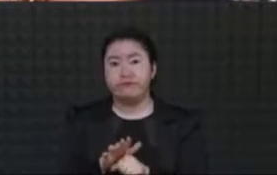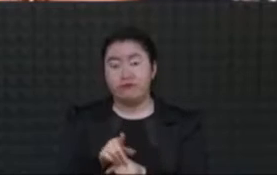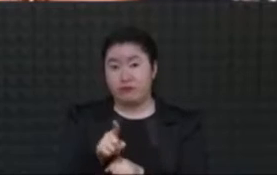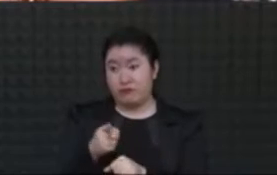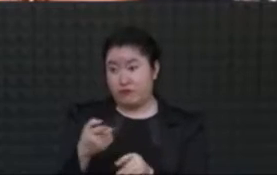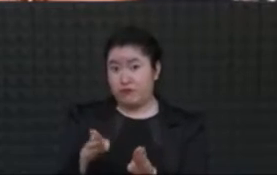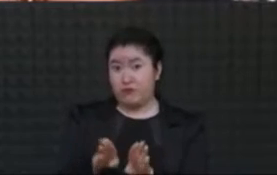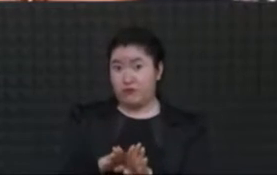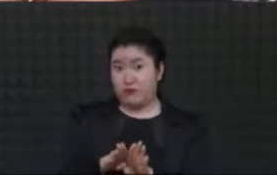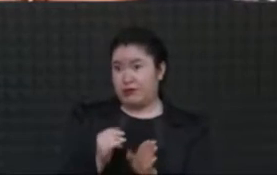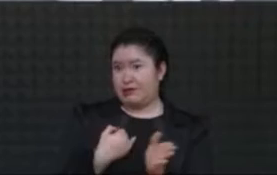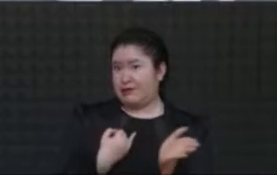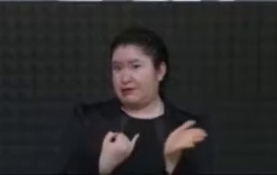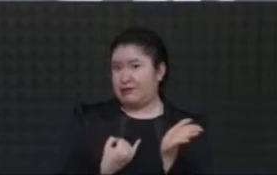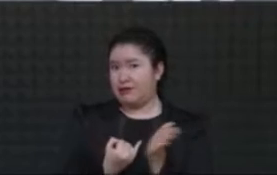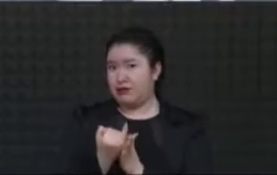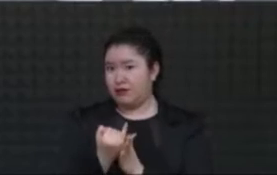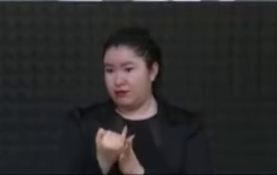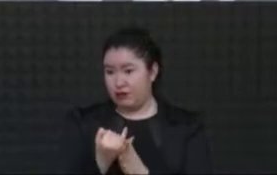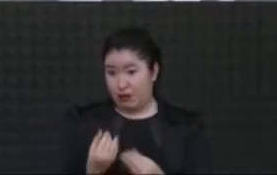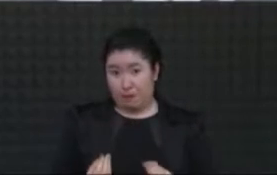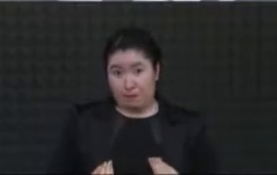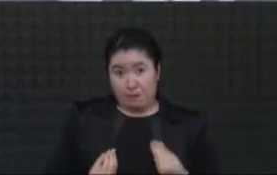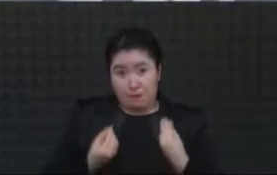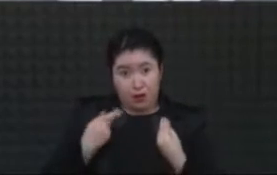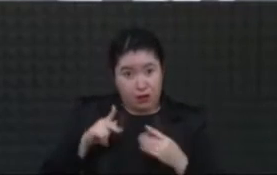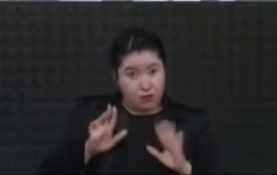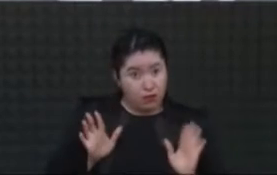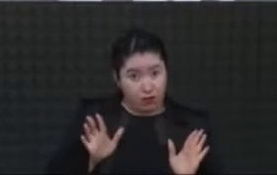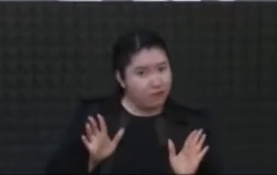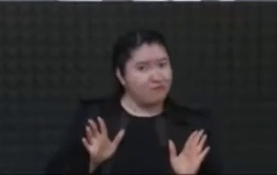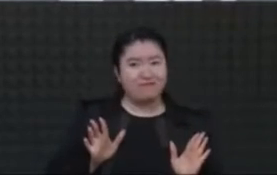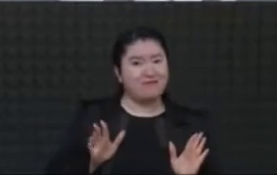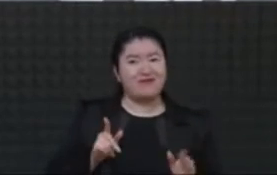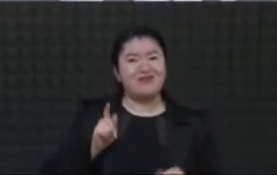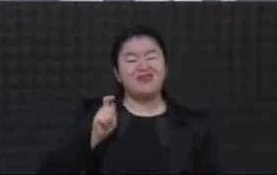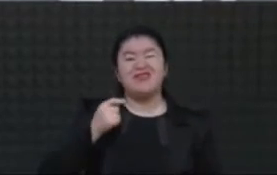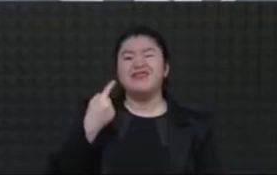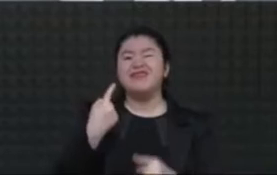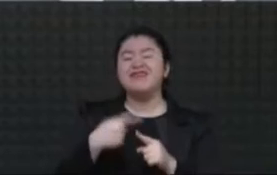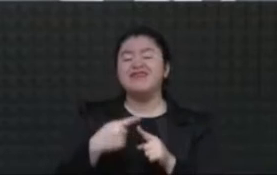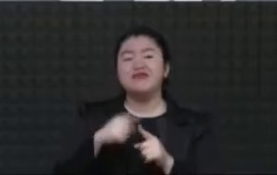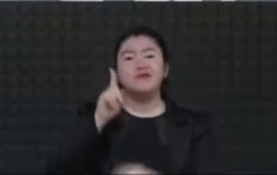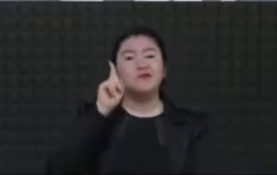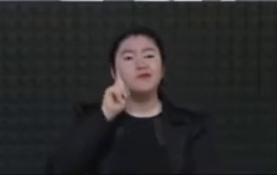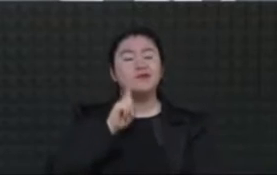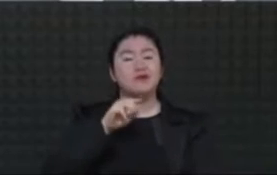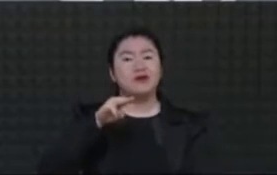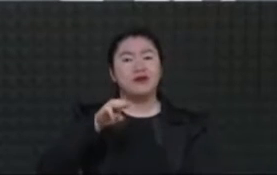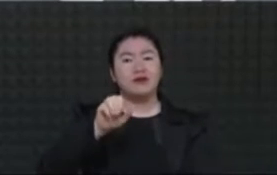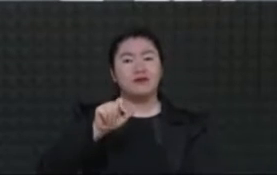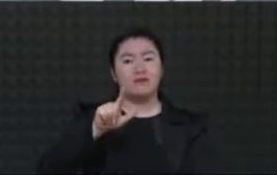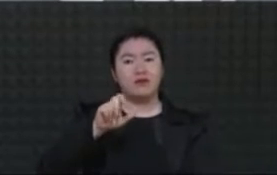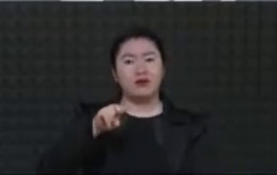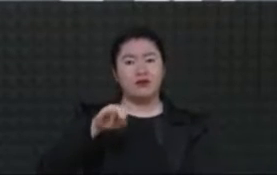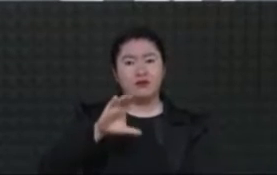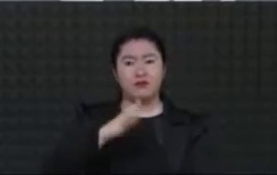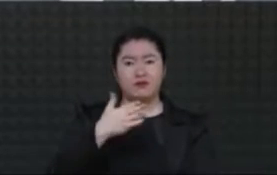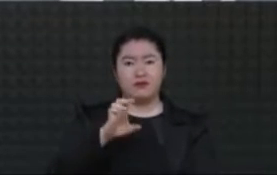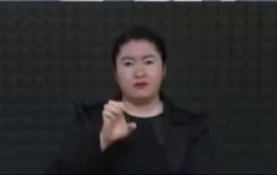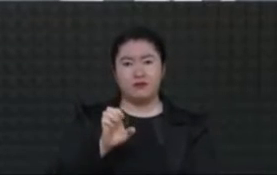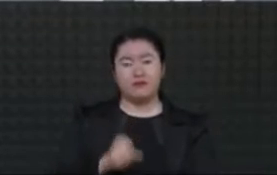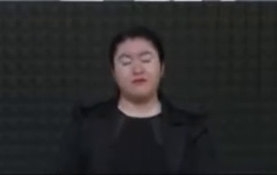eligió porque no era ni siquiera dueña de su vida. El estigma de la traición de la Malinche. Y por supuesto,